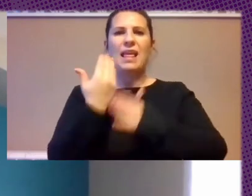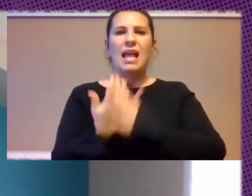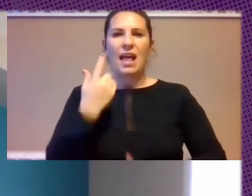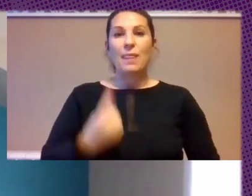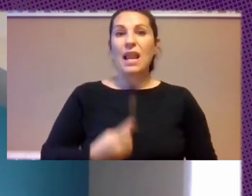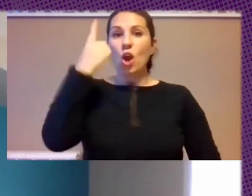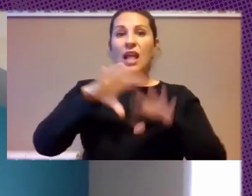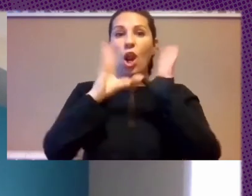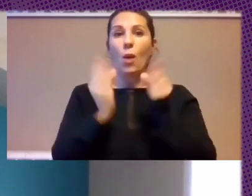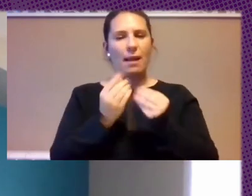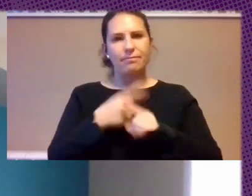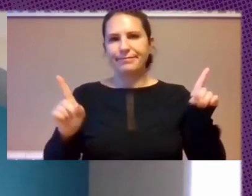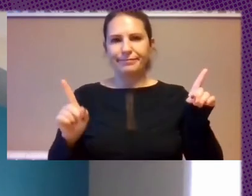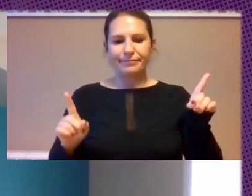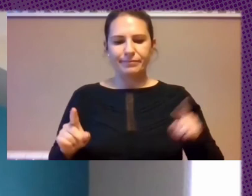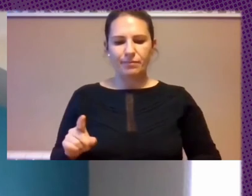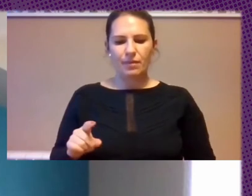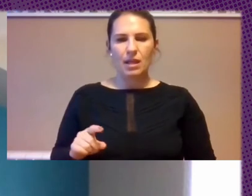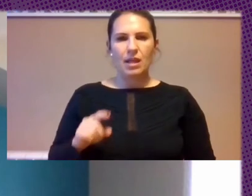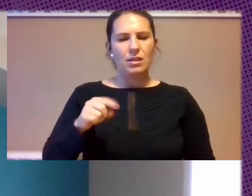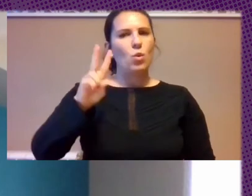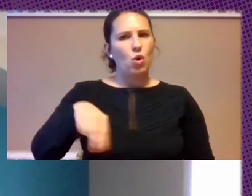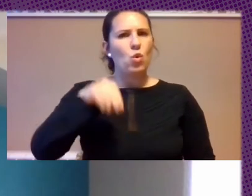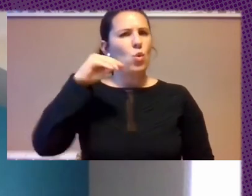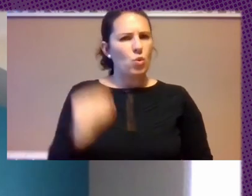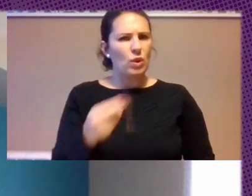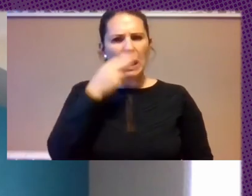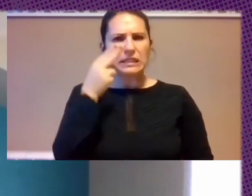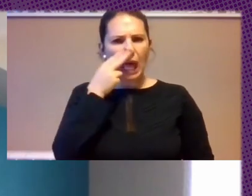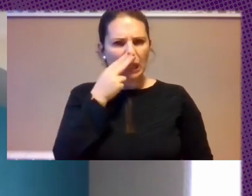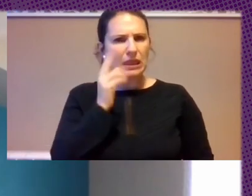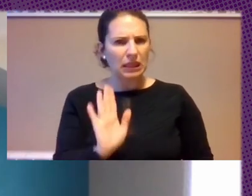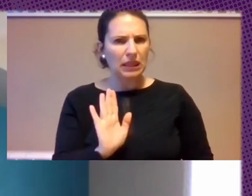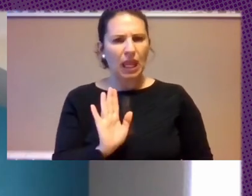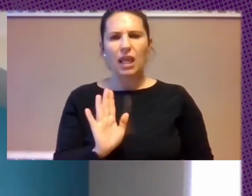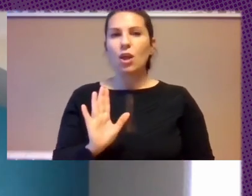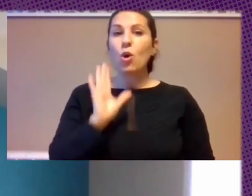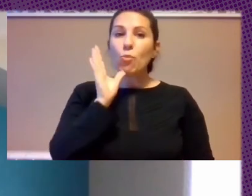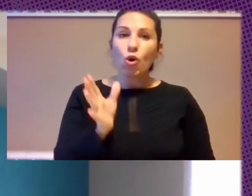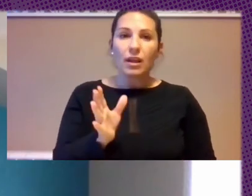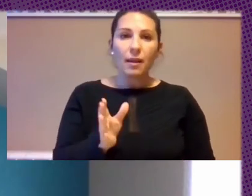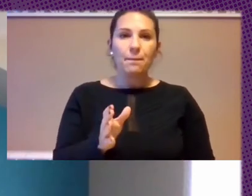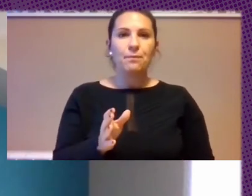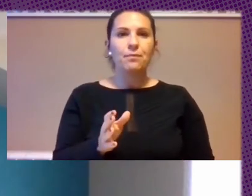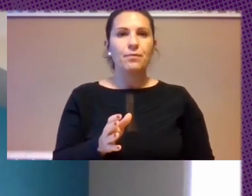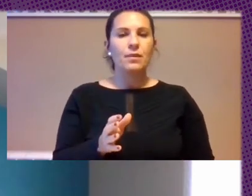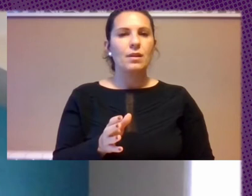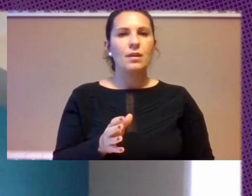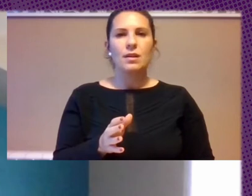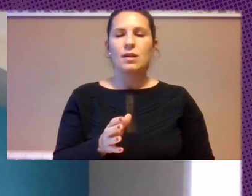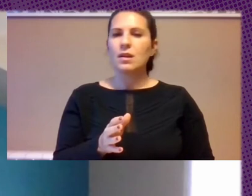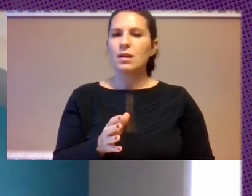Y Eso Es Bien Interesante Porque No Como No Han Percibido